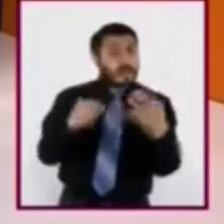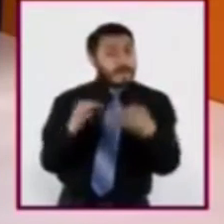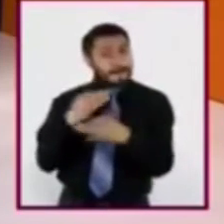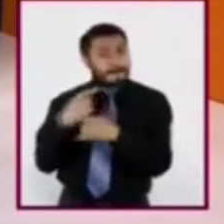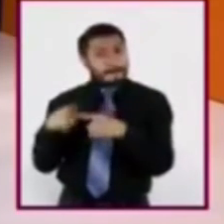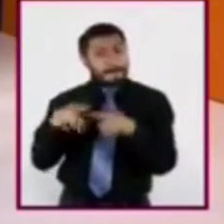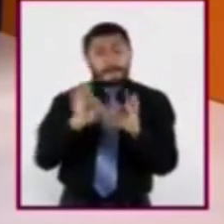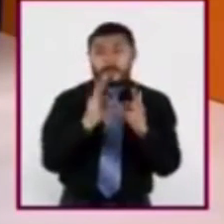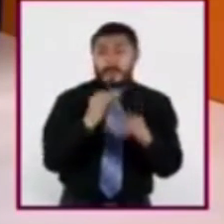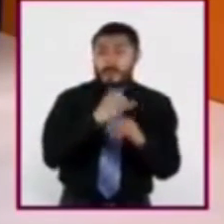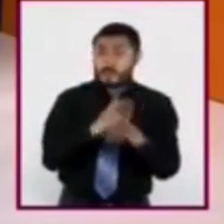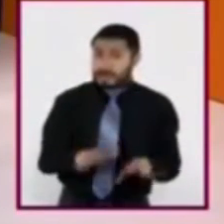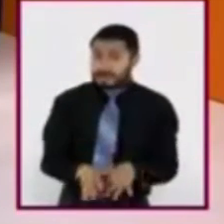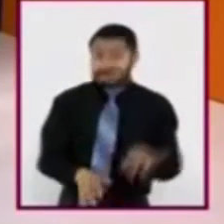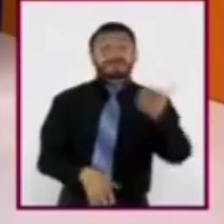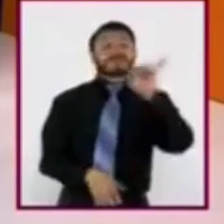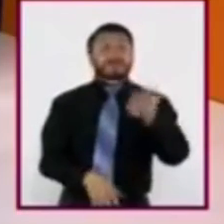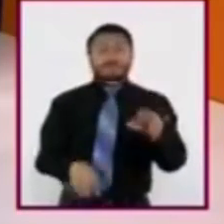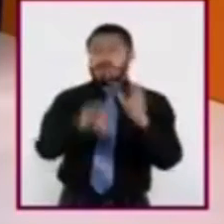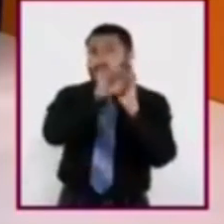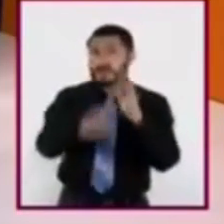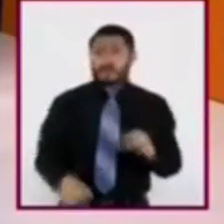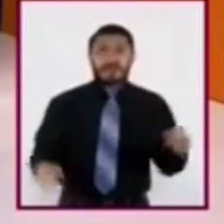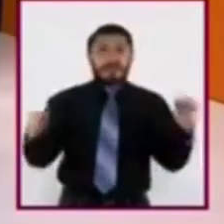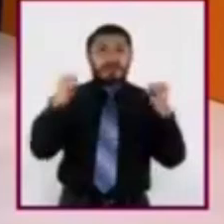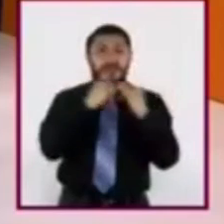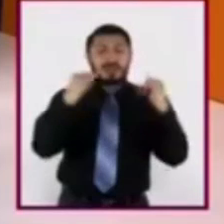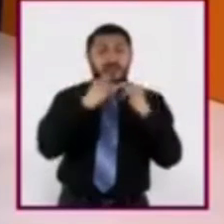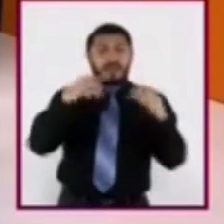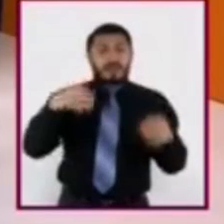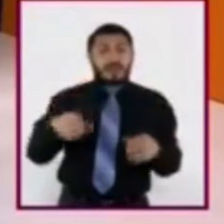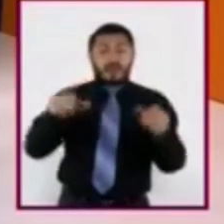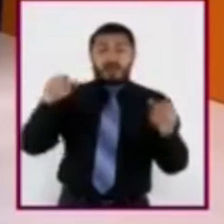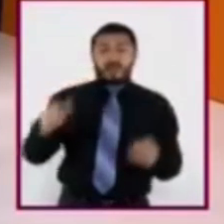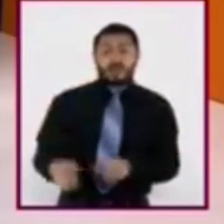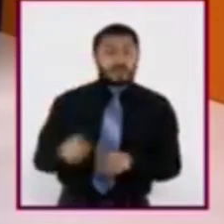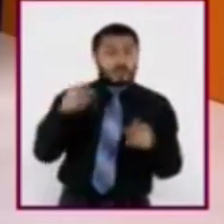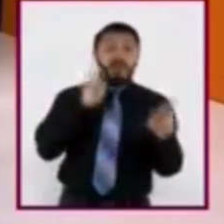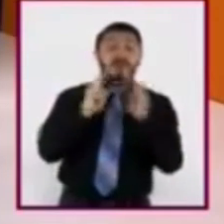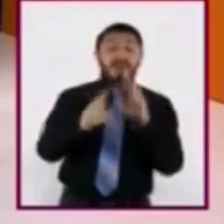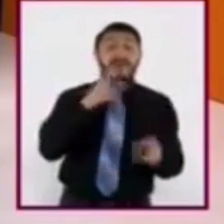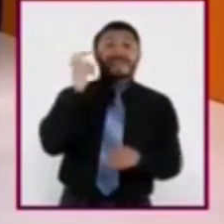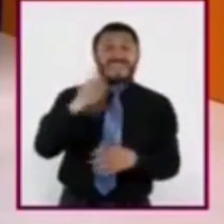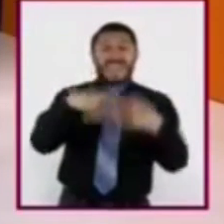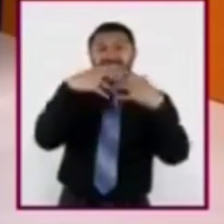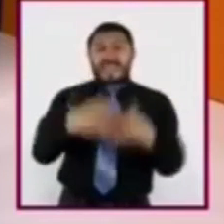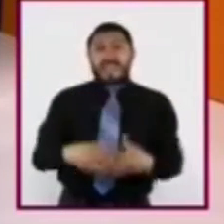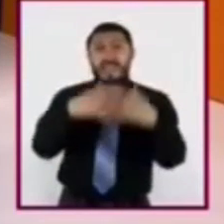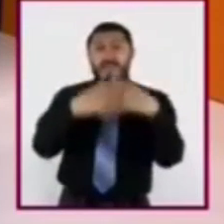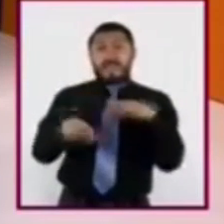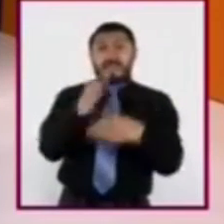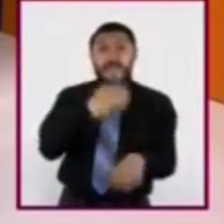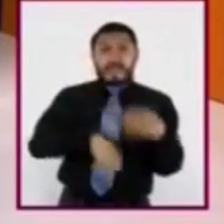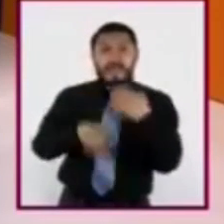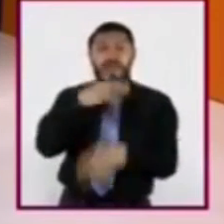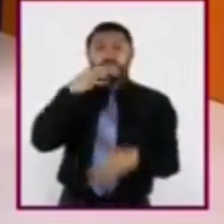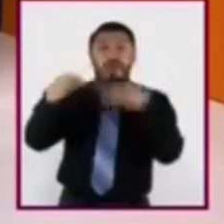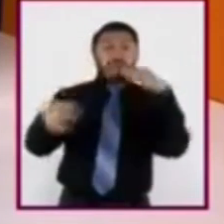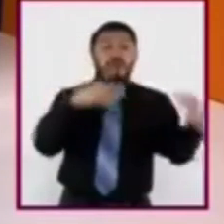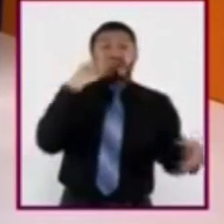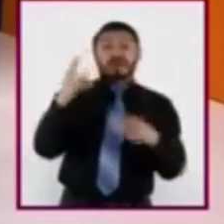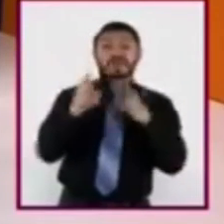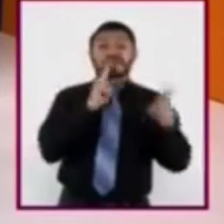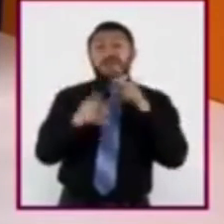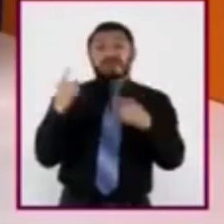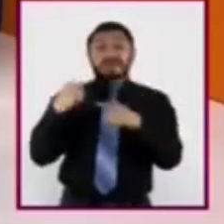fuente informativa pueden ser las agencias de noticias, que son empresas que transmiten noticias de diversos ámbitos, política,